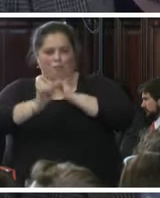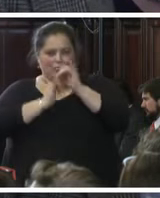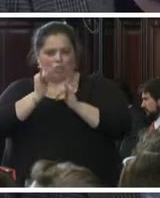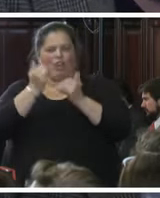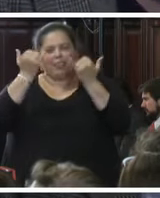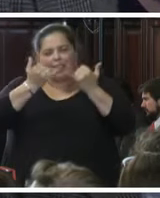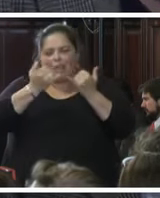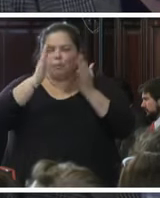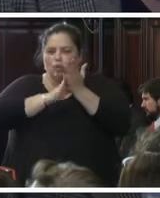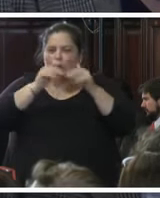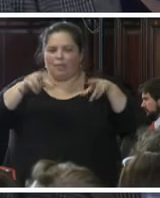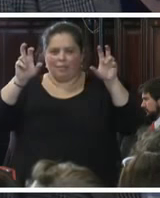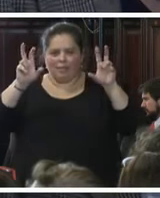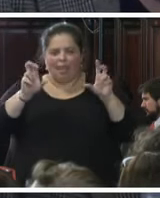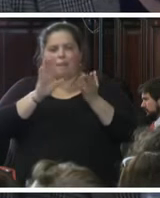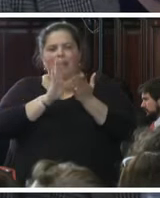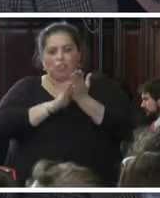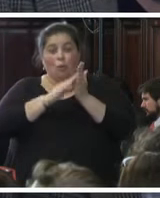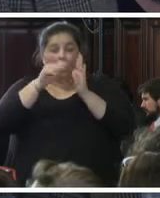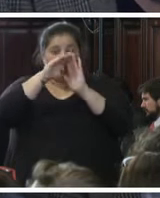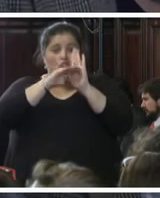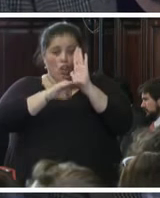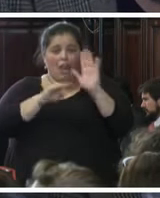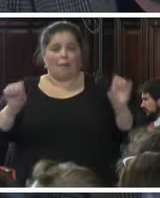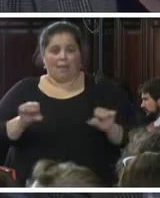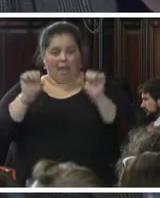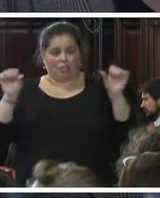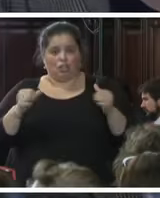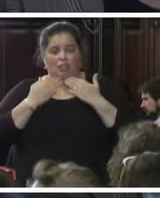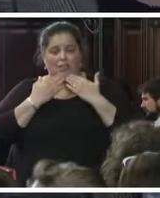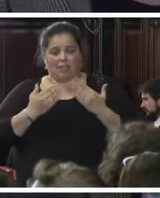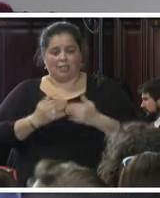materia del propio plan de cronograma de acciones gracias